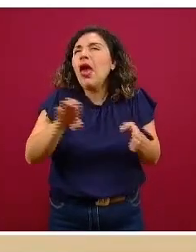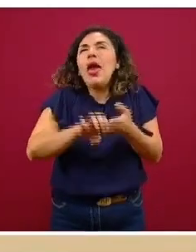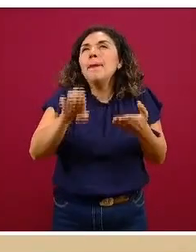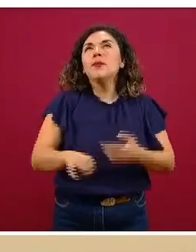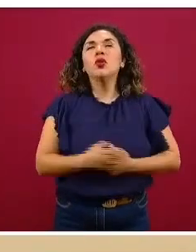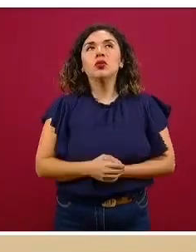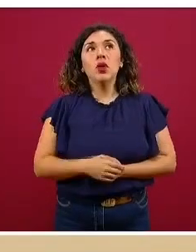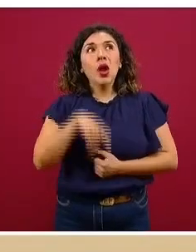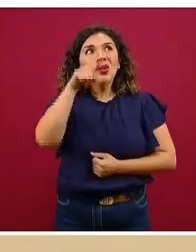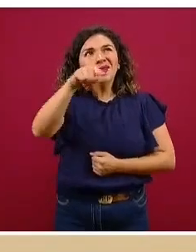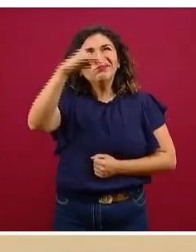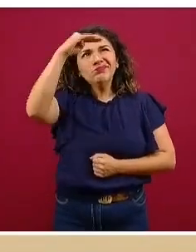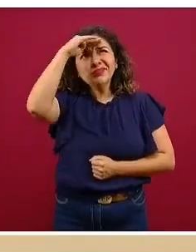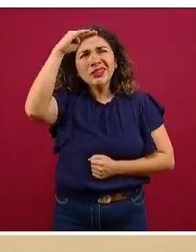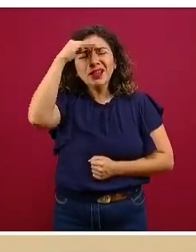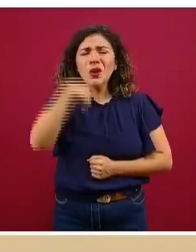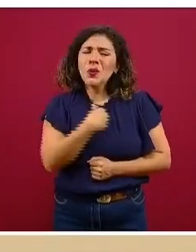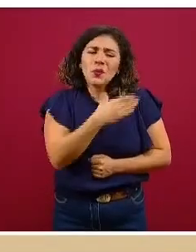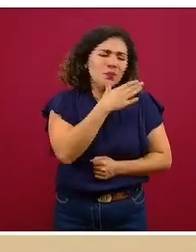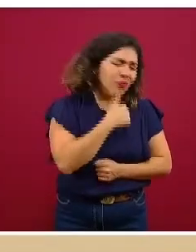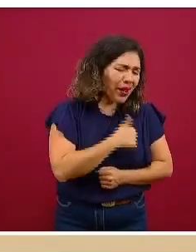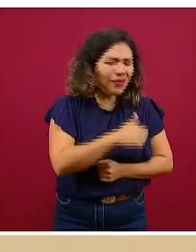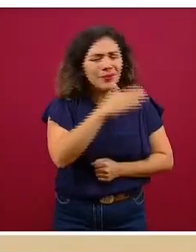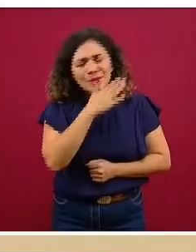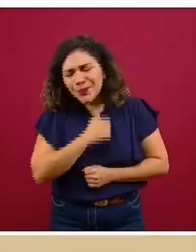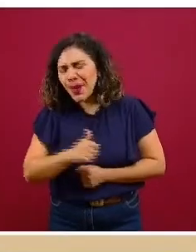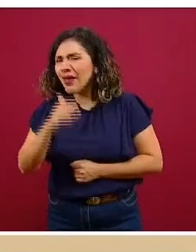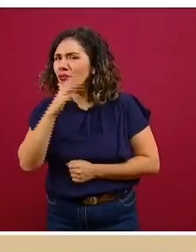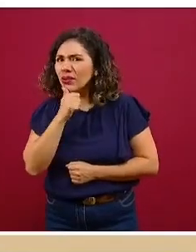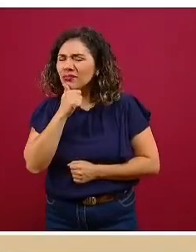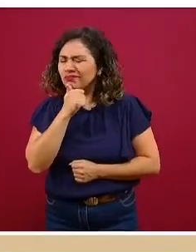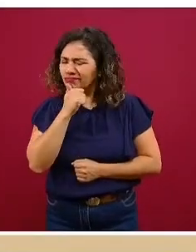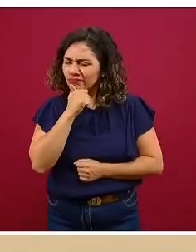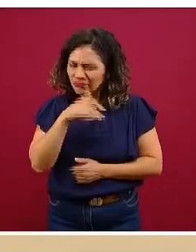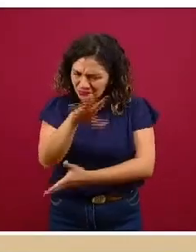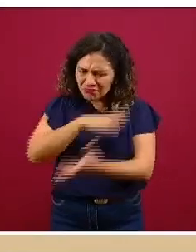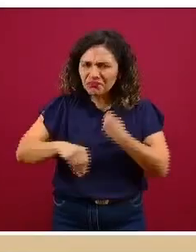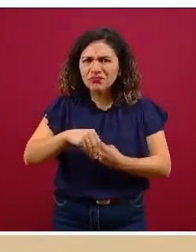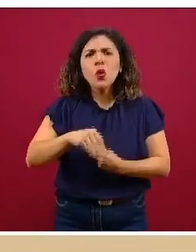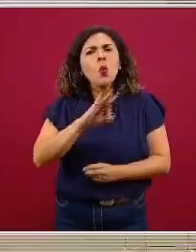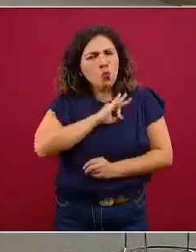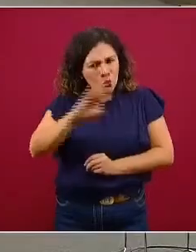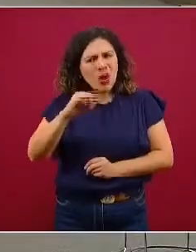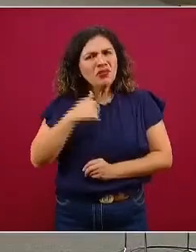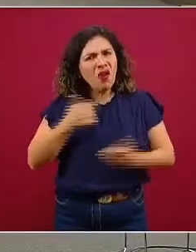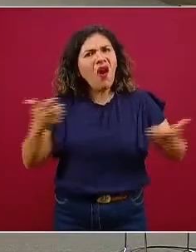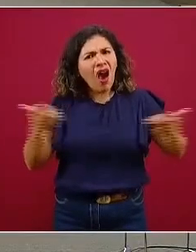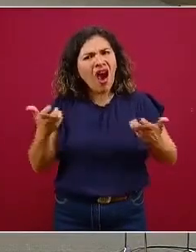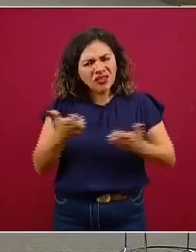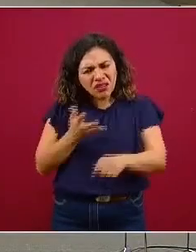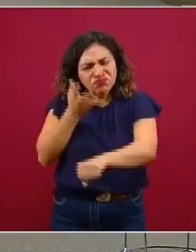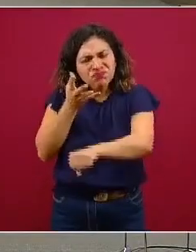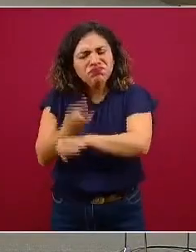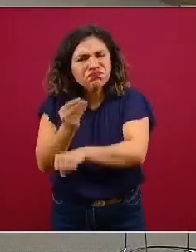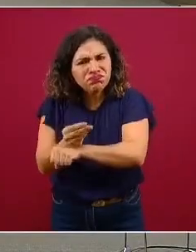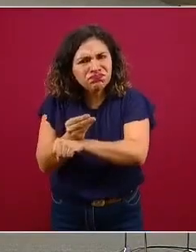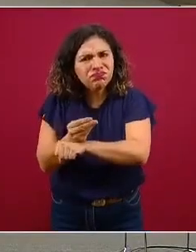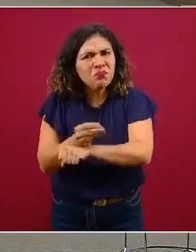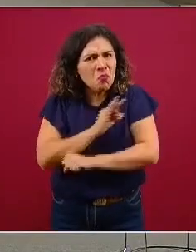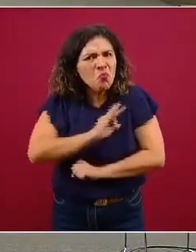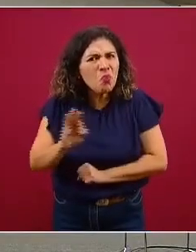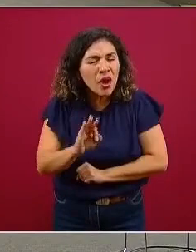de pensar en no poder, vamos a cambiar y decir siempre podemos mejorar. La otra es